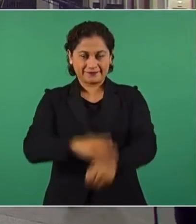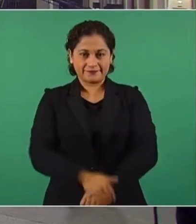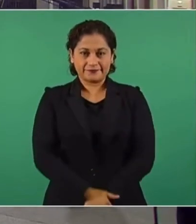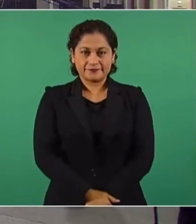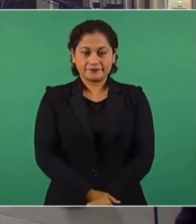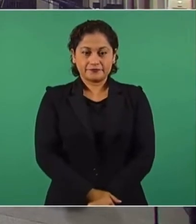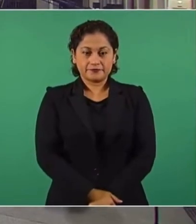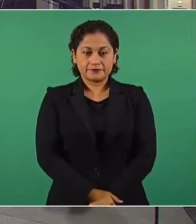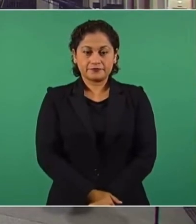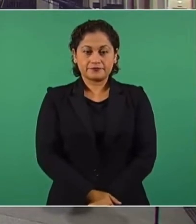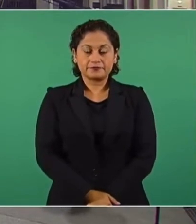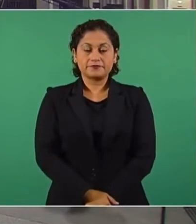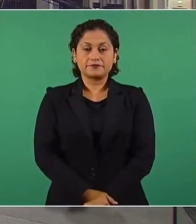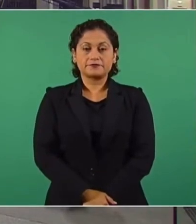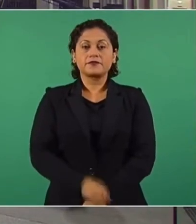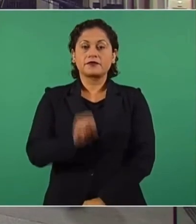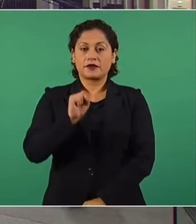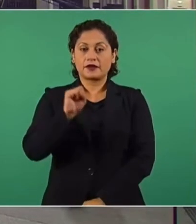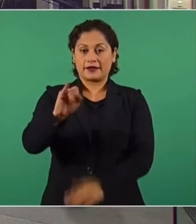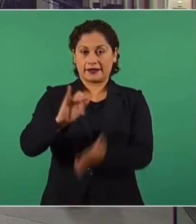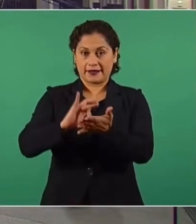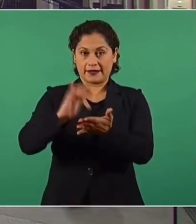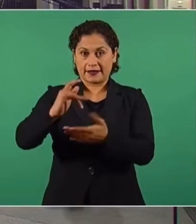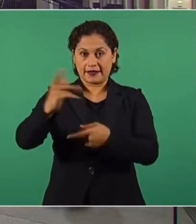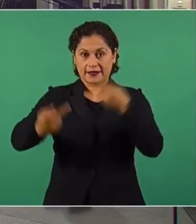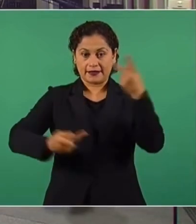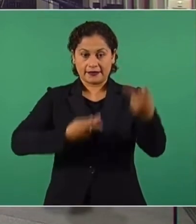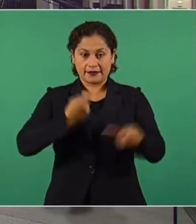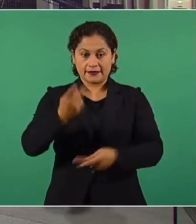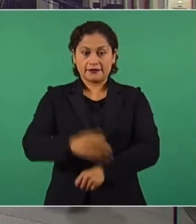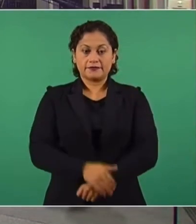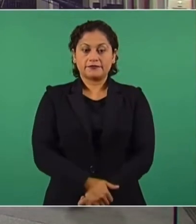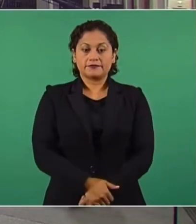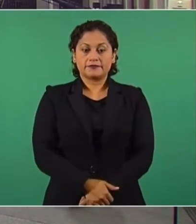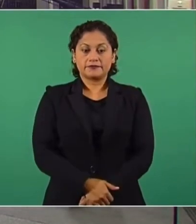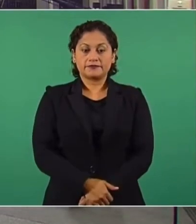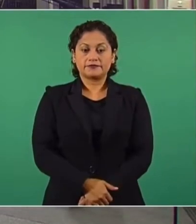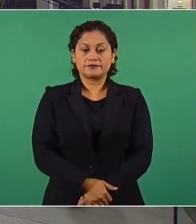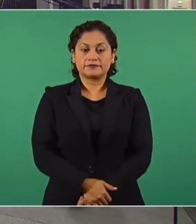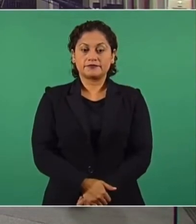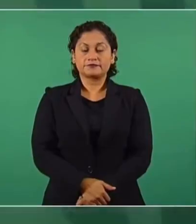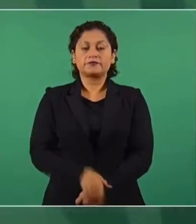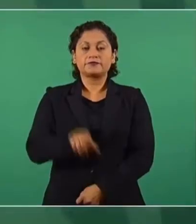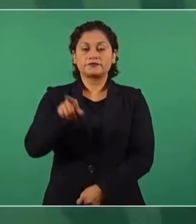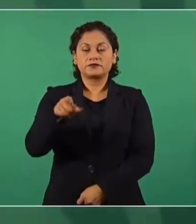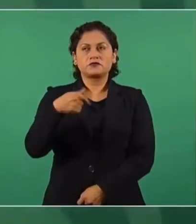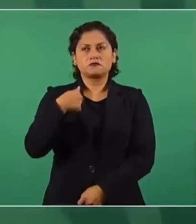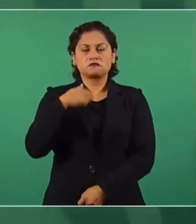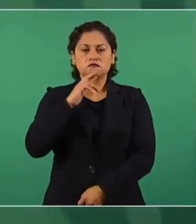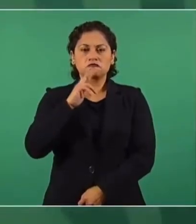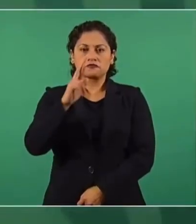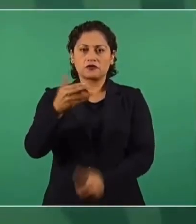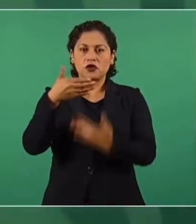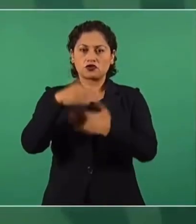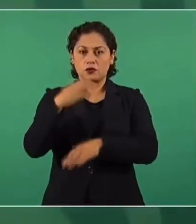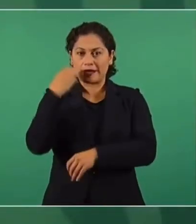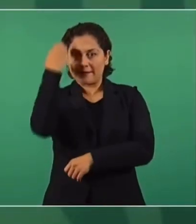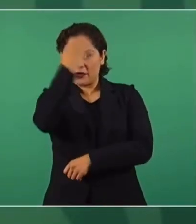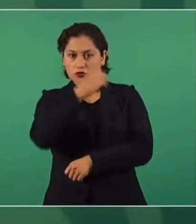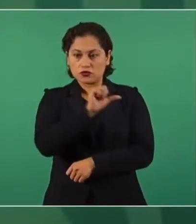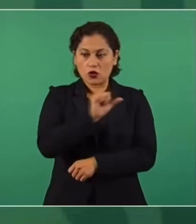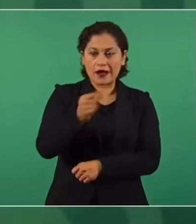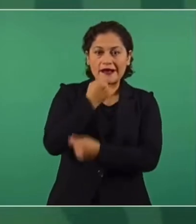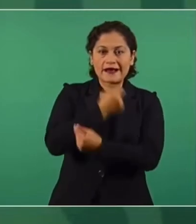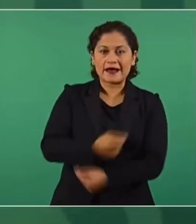Sí, muchas gracias por las preguntas. En lo que se refiere a la primera de las pruebas a los pequeños, nosotros estaremos, como